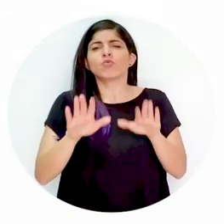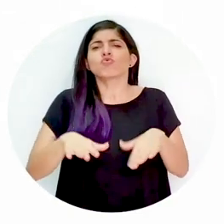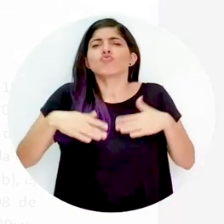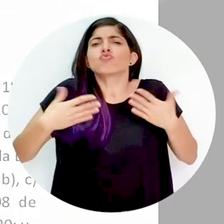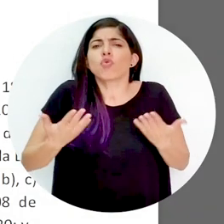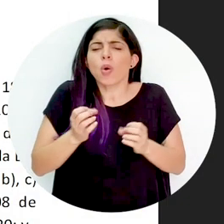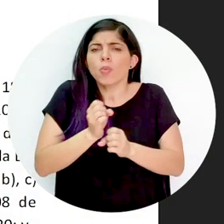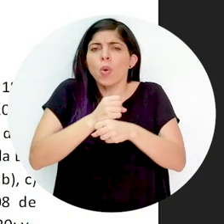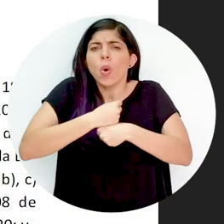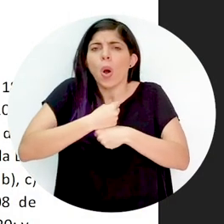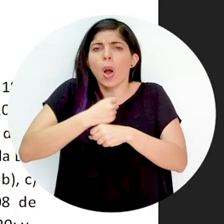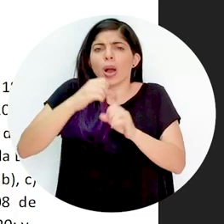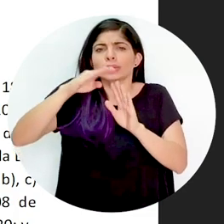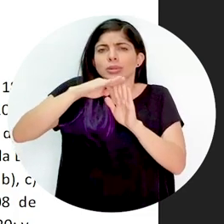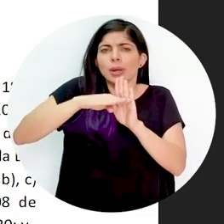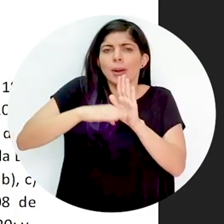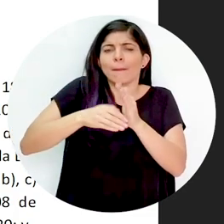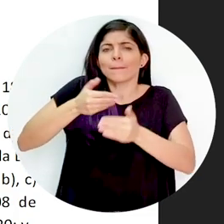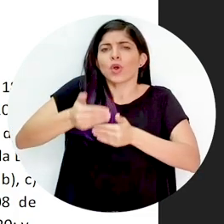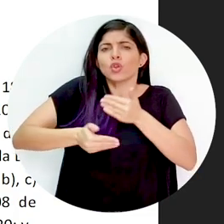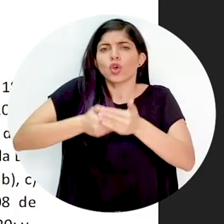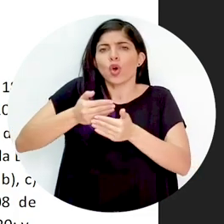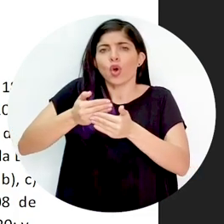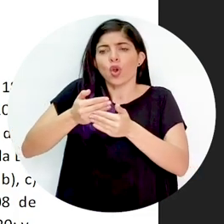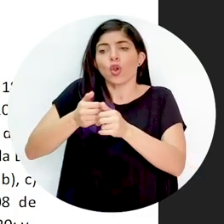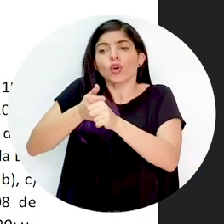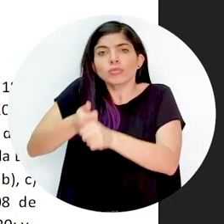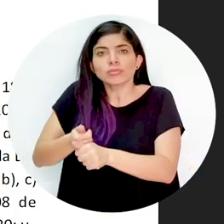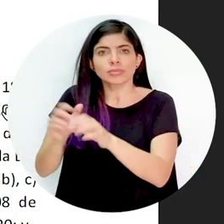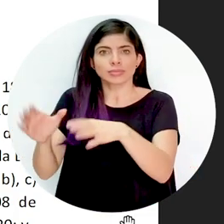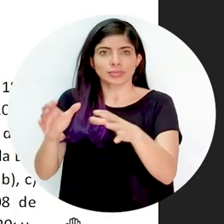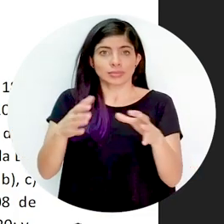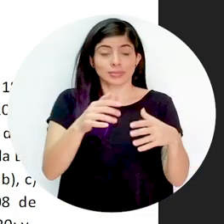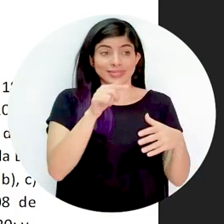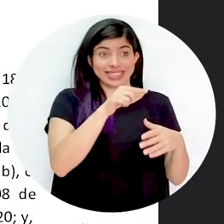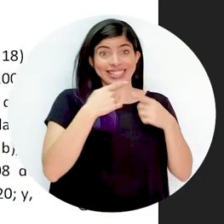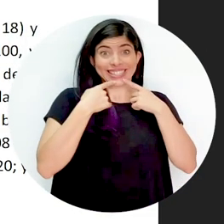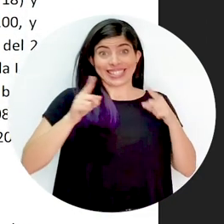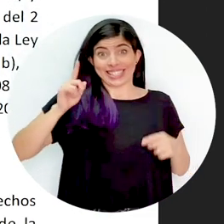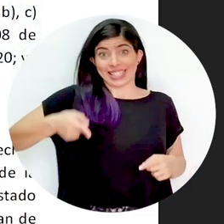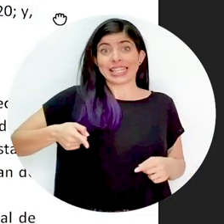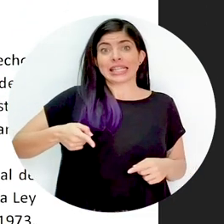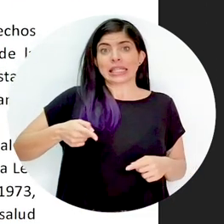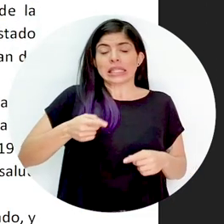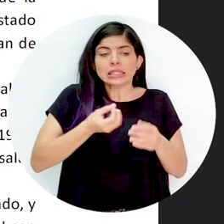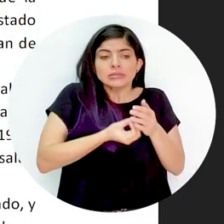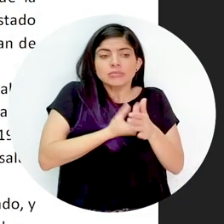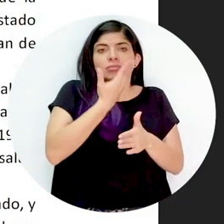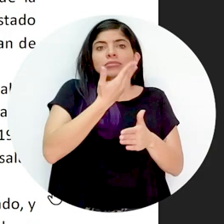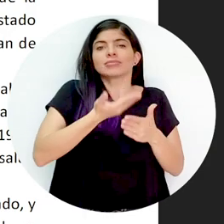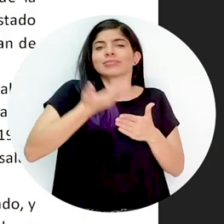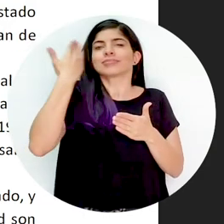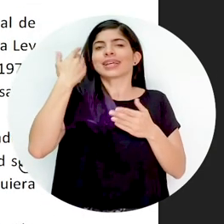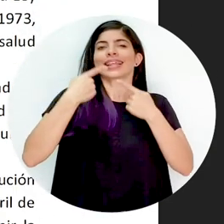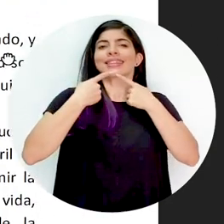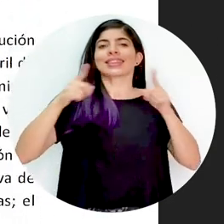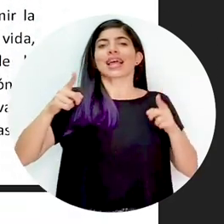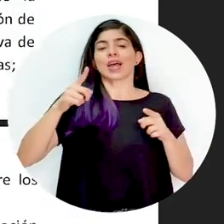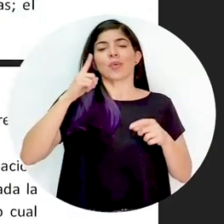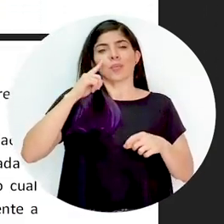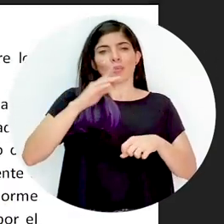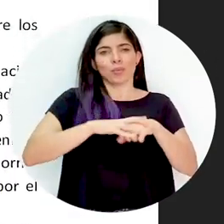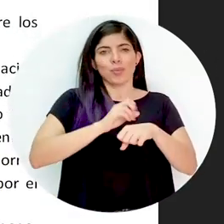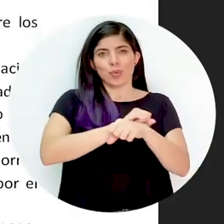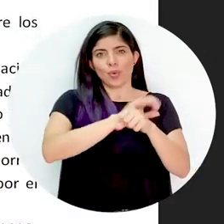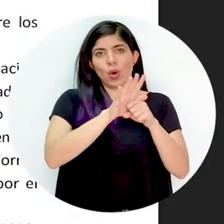elaboración de los protocolos sectoriales. El articulado de la directriz se genera a partir de la declaratoria por